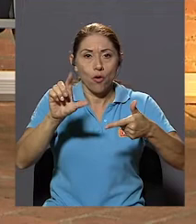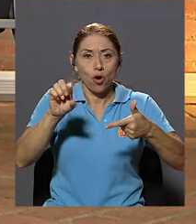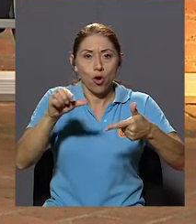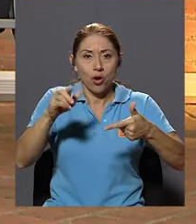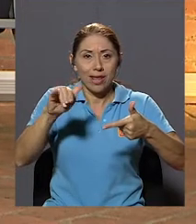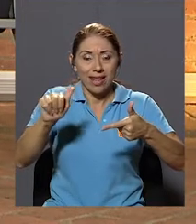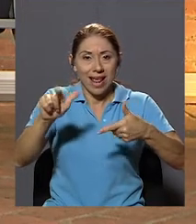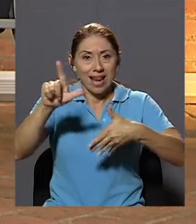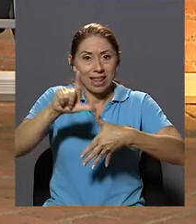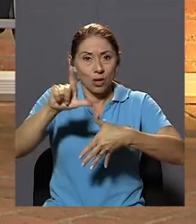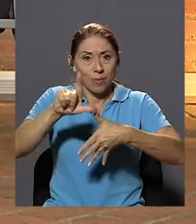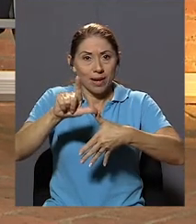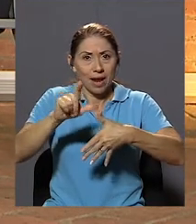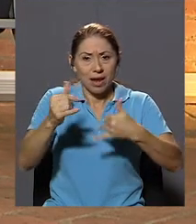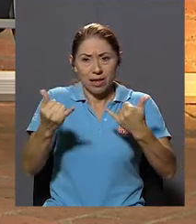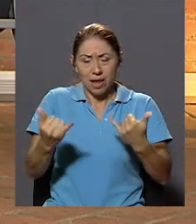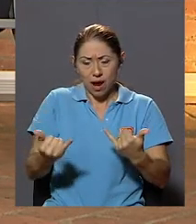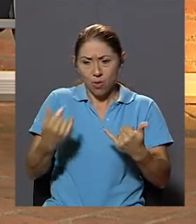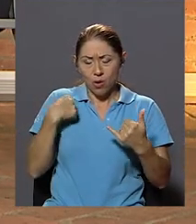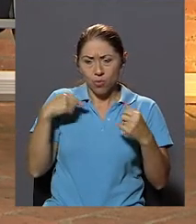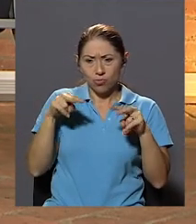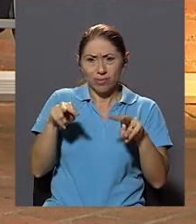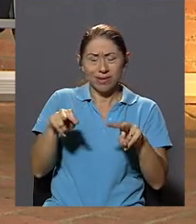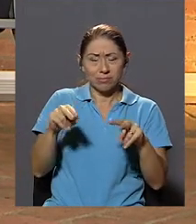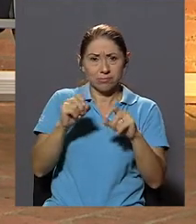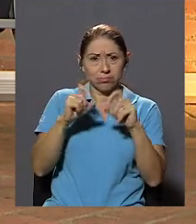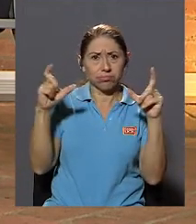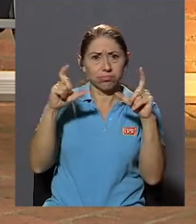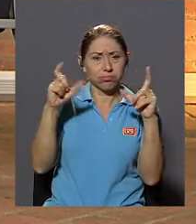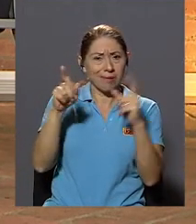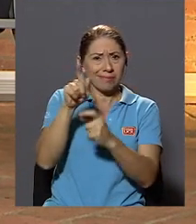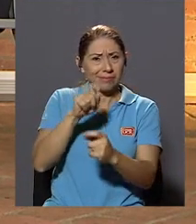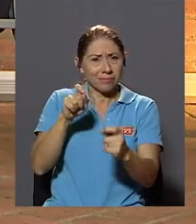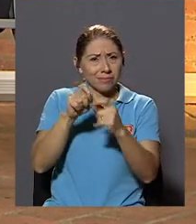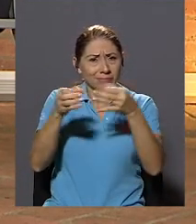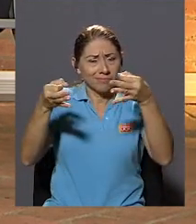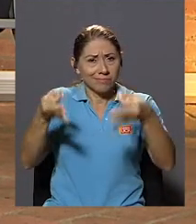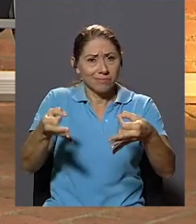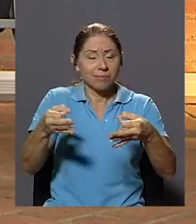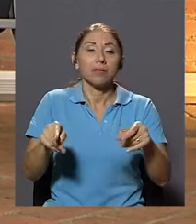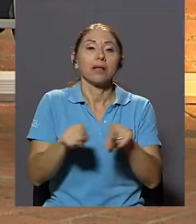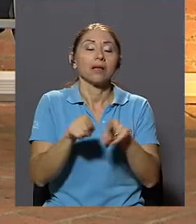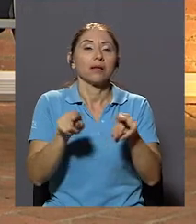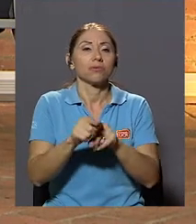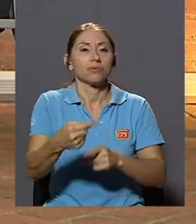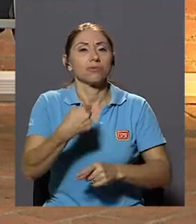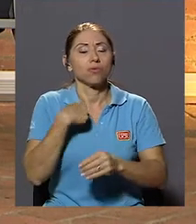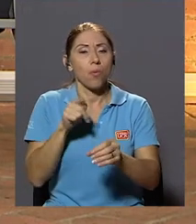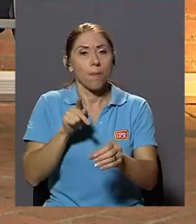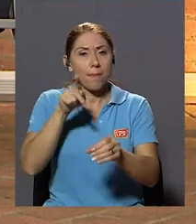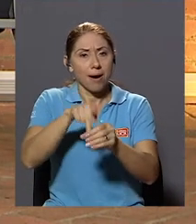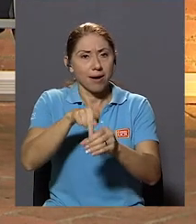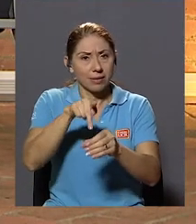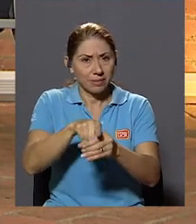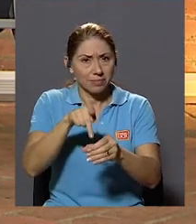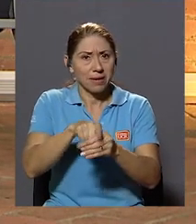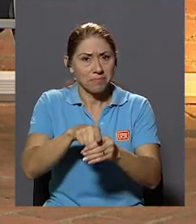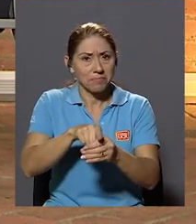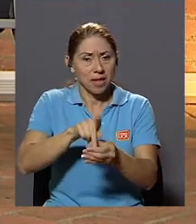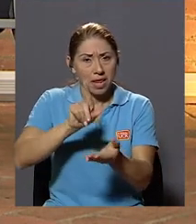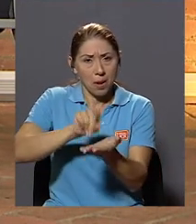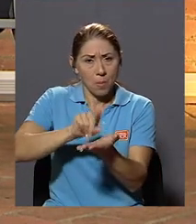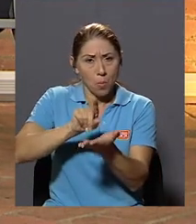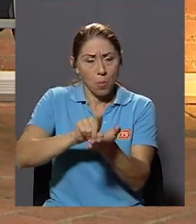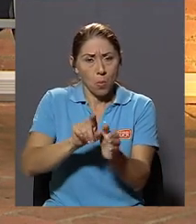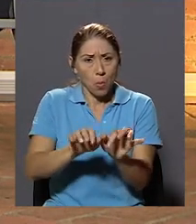cuales Uno ahora Se sorprende De la exactitud Incluso Yo participé En la En la